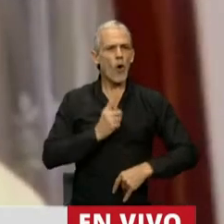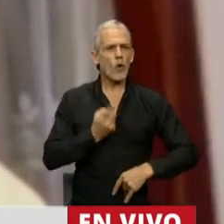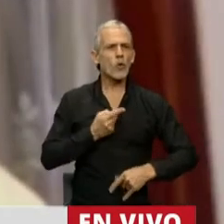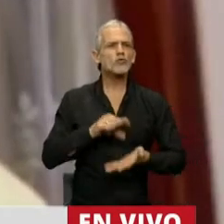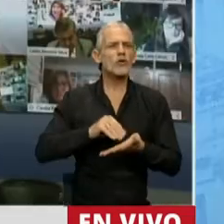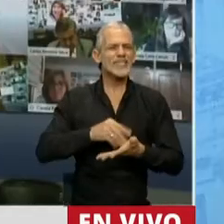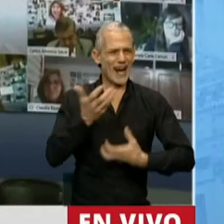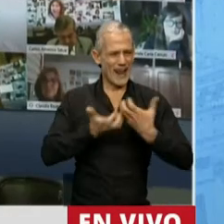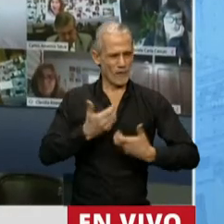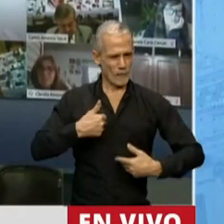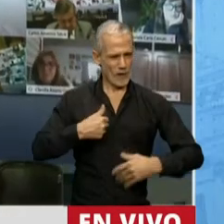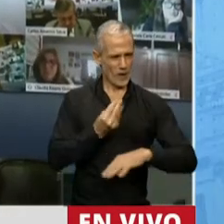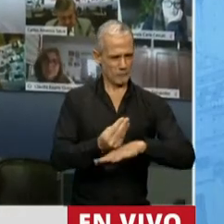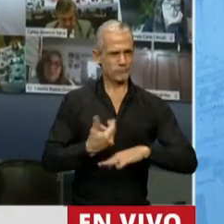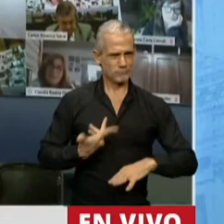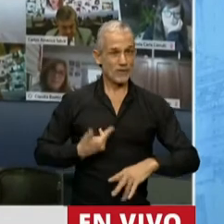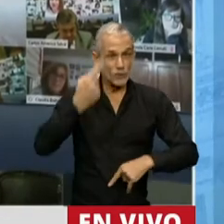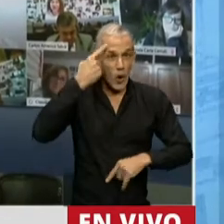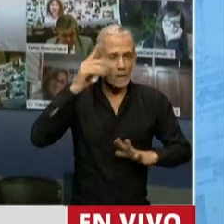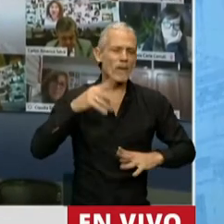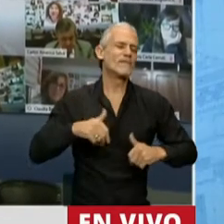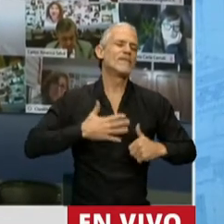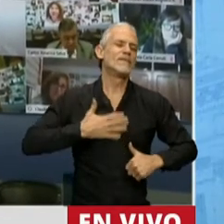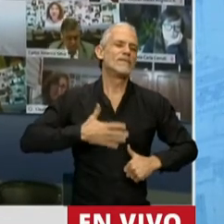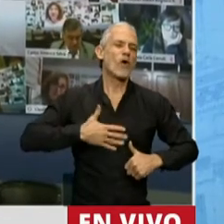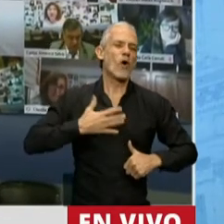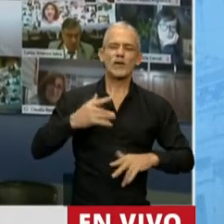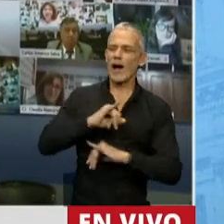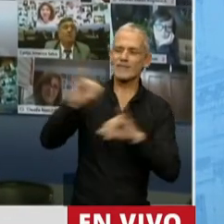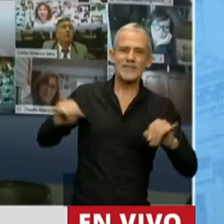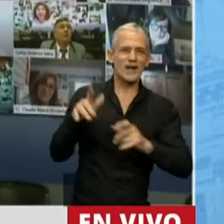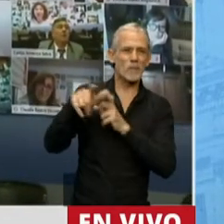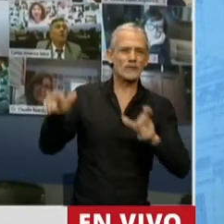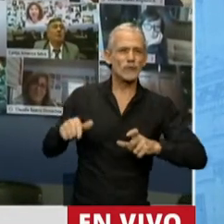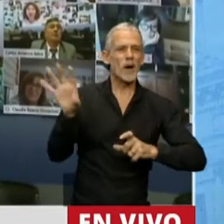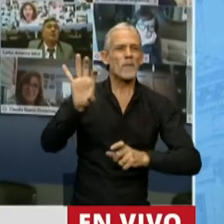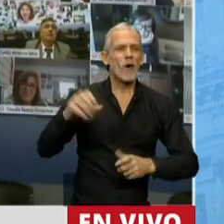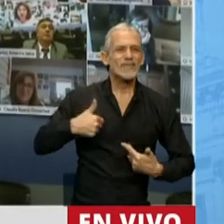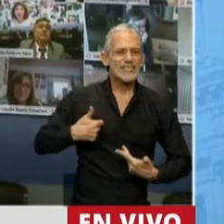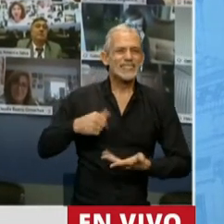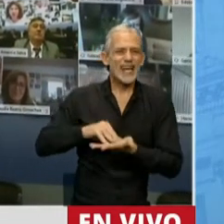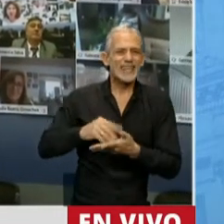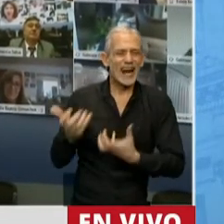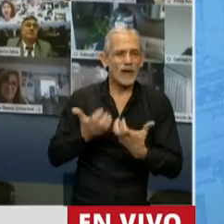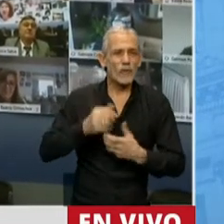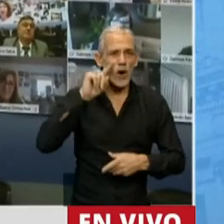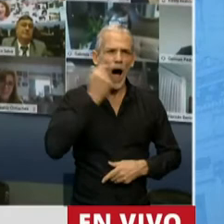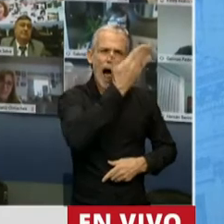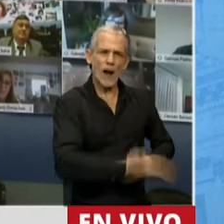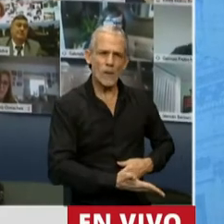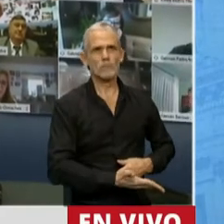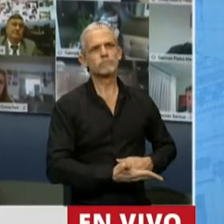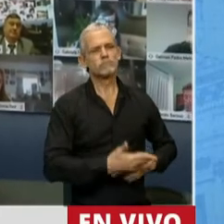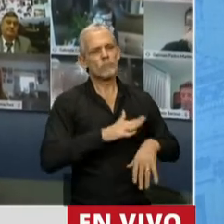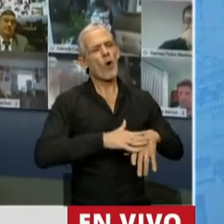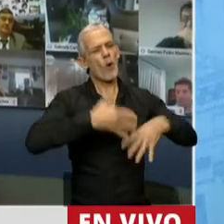a Tierra del Fuego y va a resultar una satisfacción muy grande decirle a mis comprovincianos que Alberto ha cumplido uno más